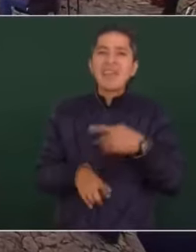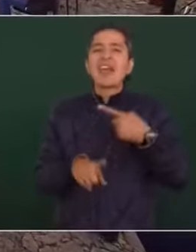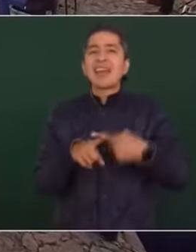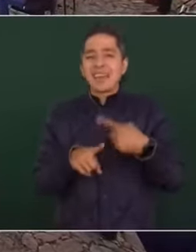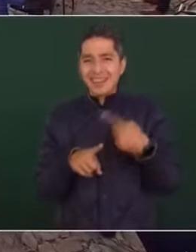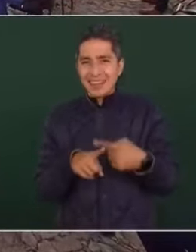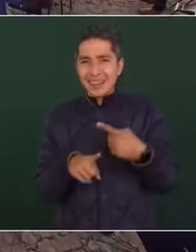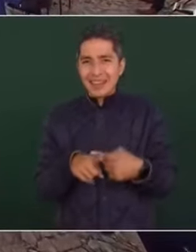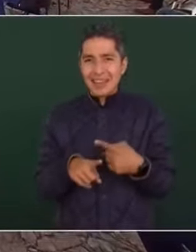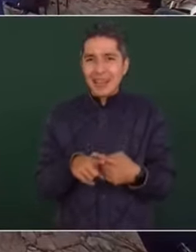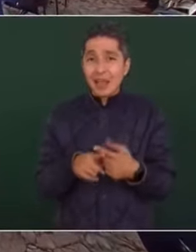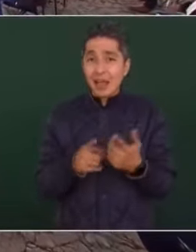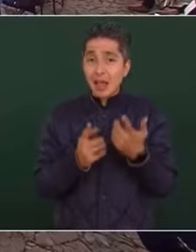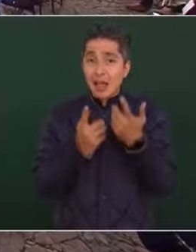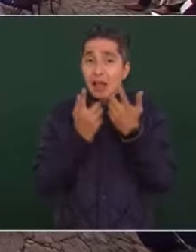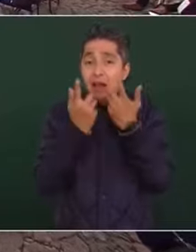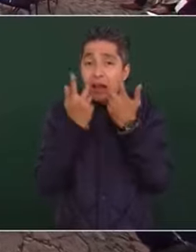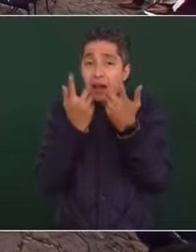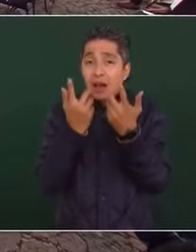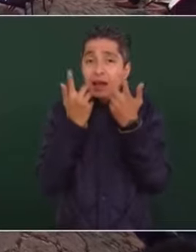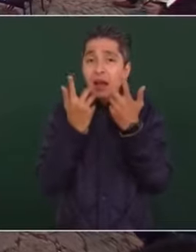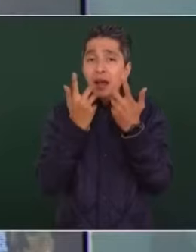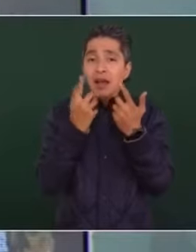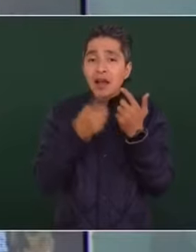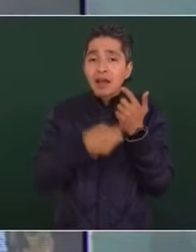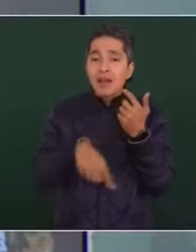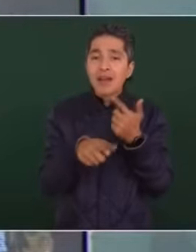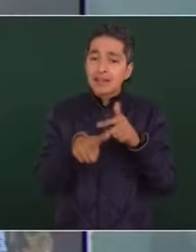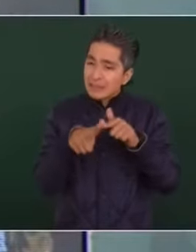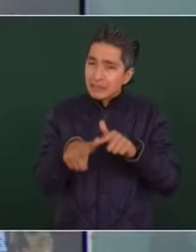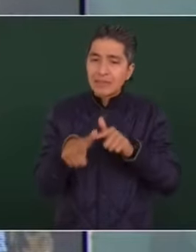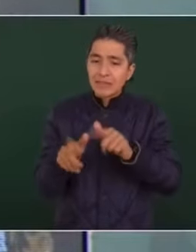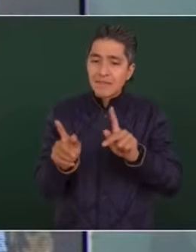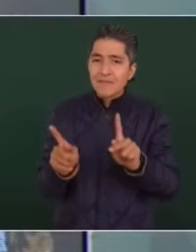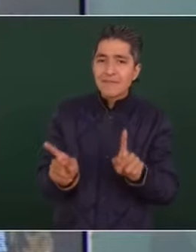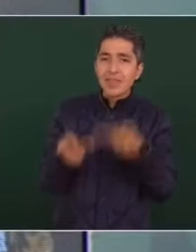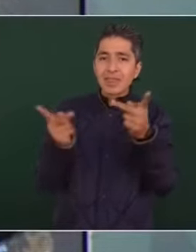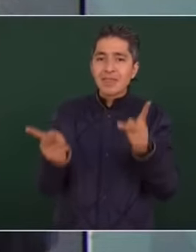es que se sigan vendiendo las plazas.